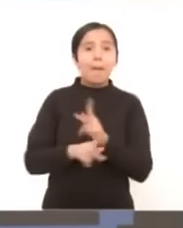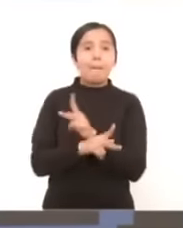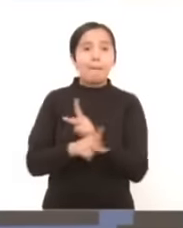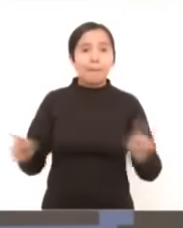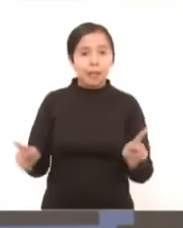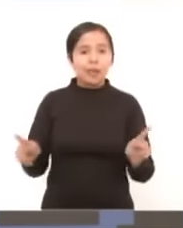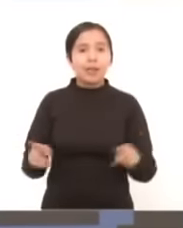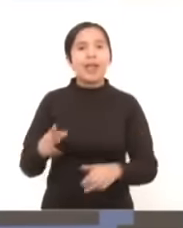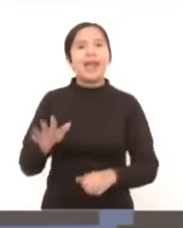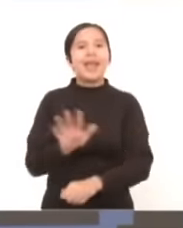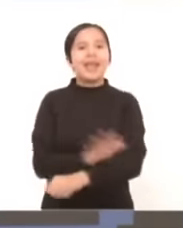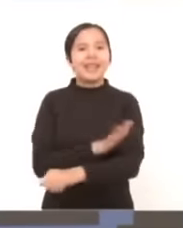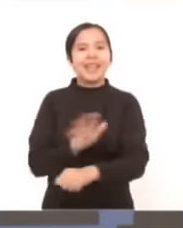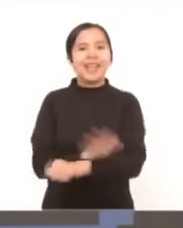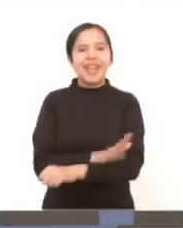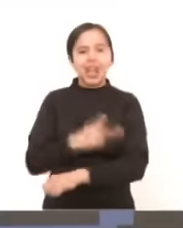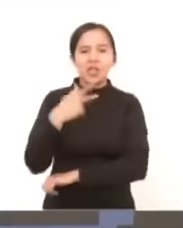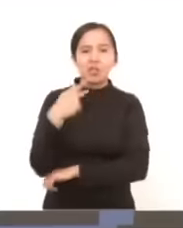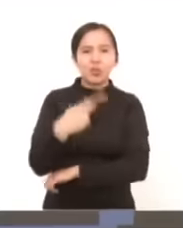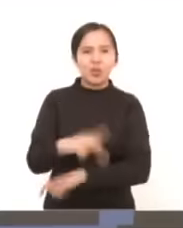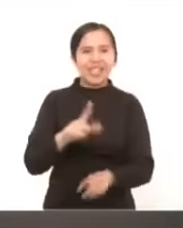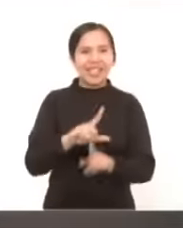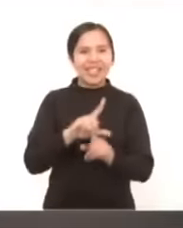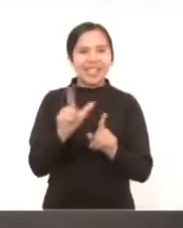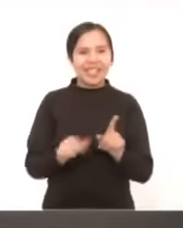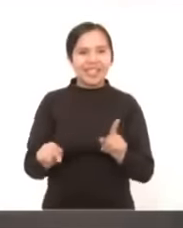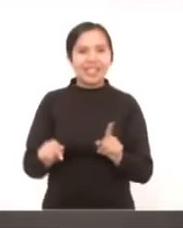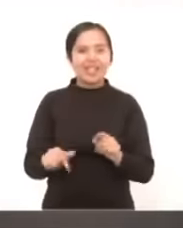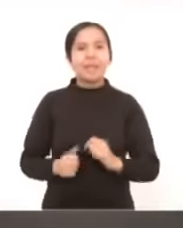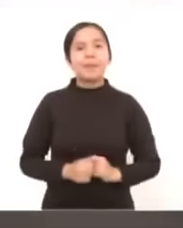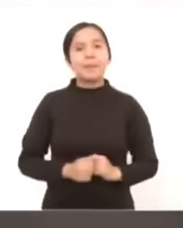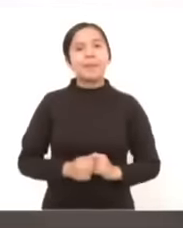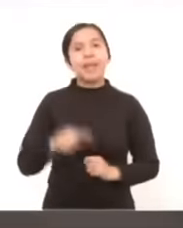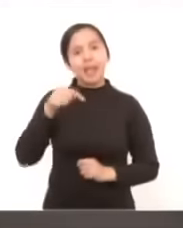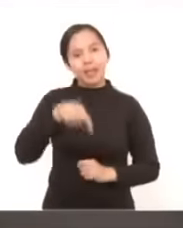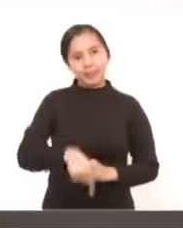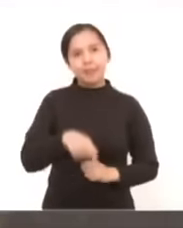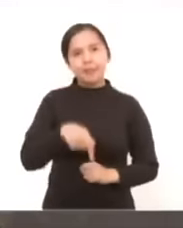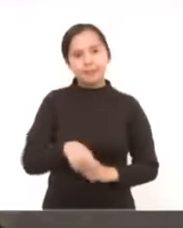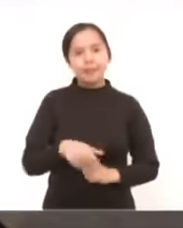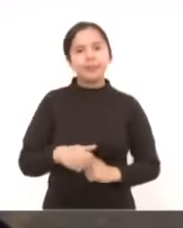limpia del Estado se está construyendo aquí